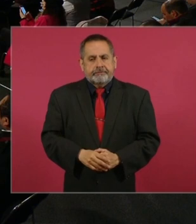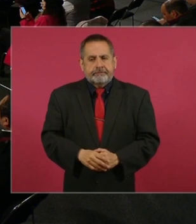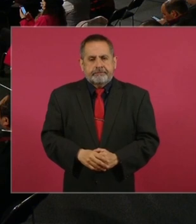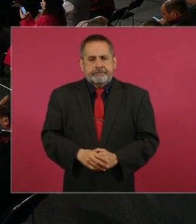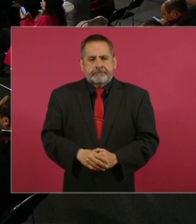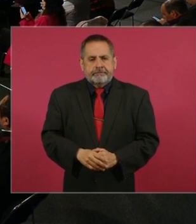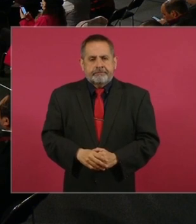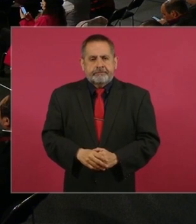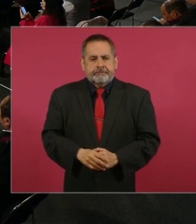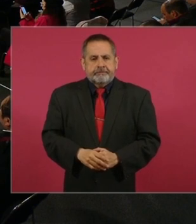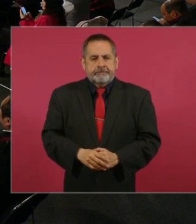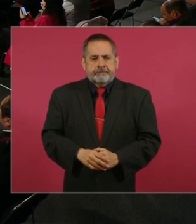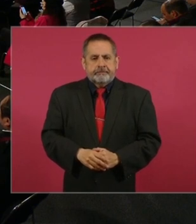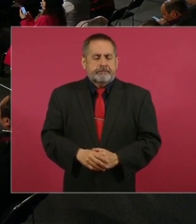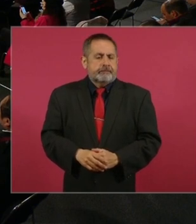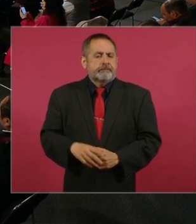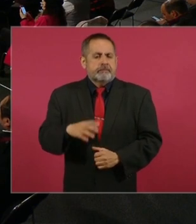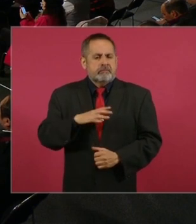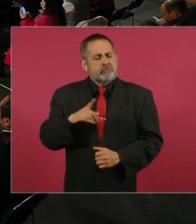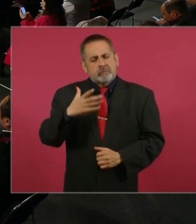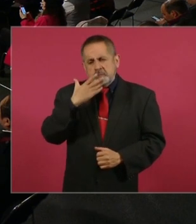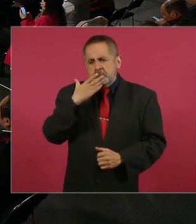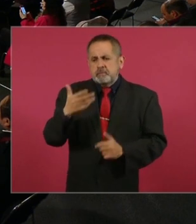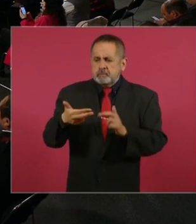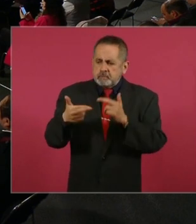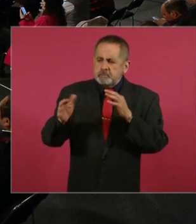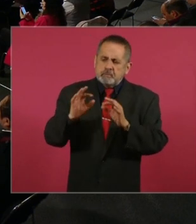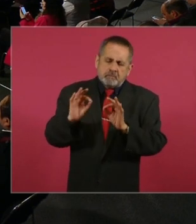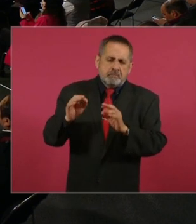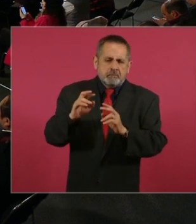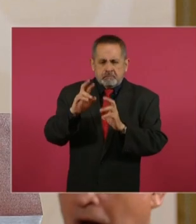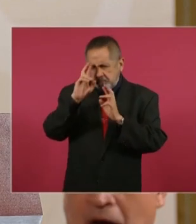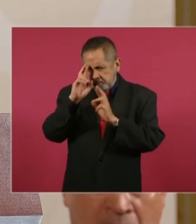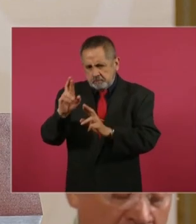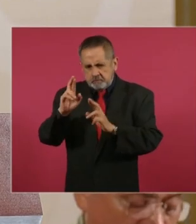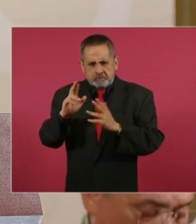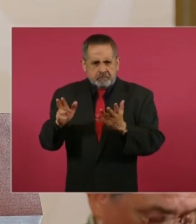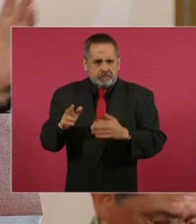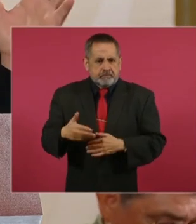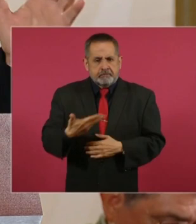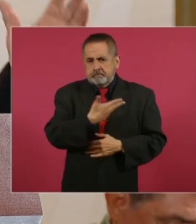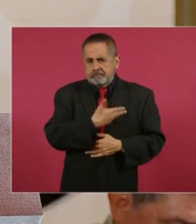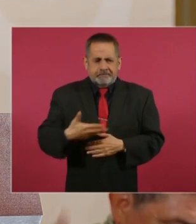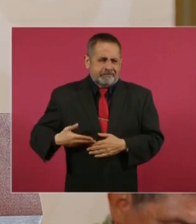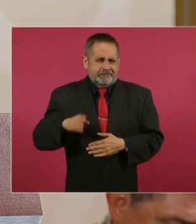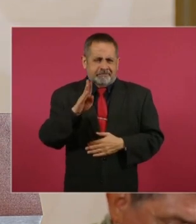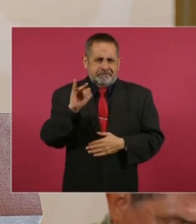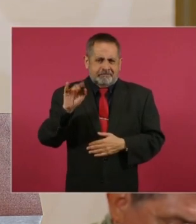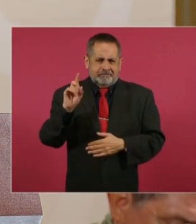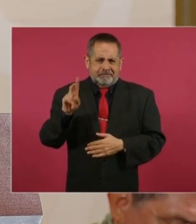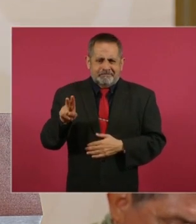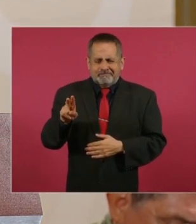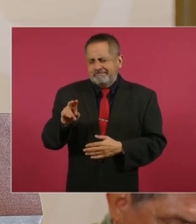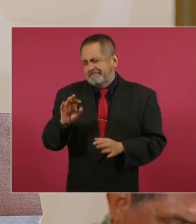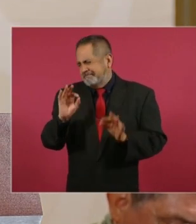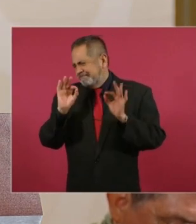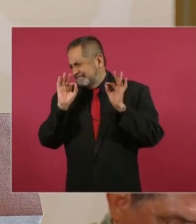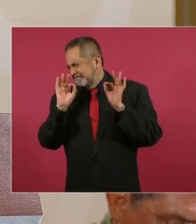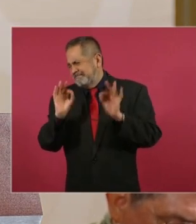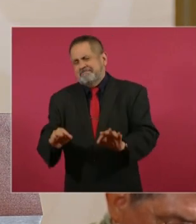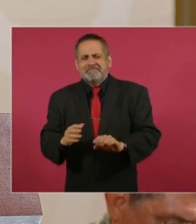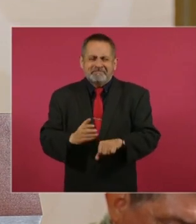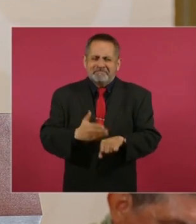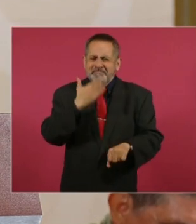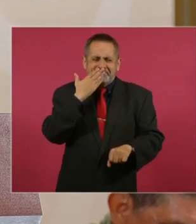Y hubo una relación respetuosa. Con el presidente Biden, muy